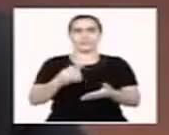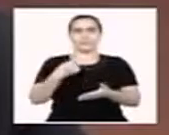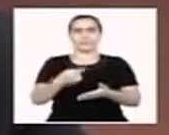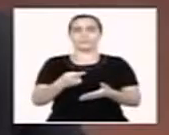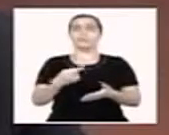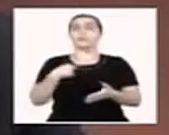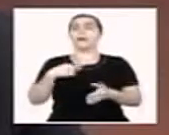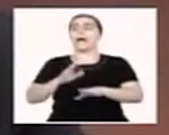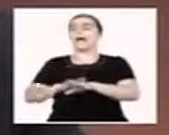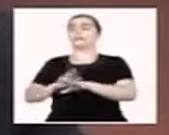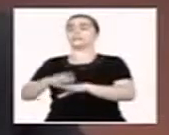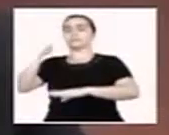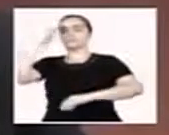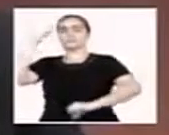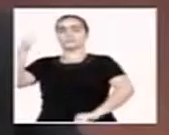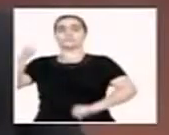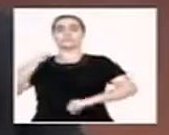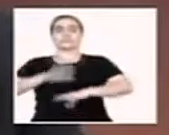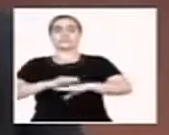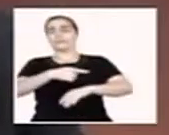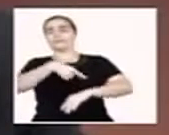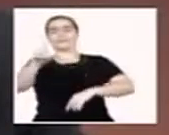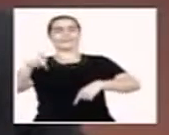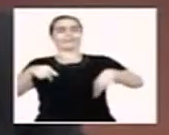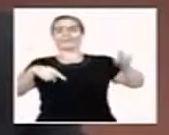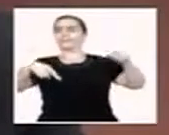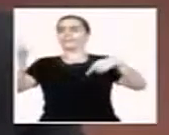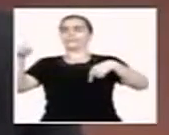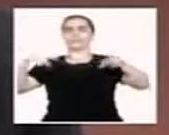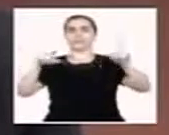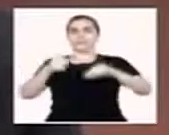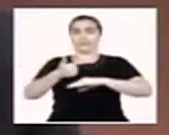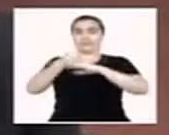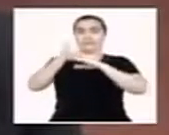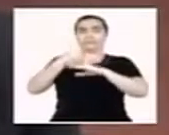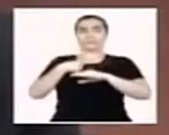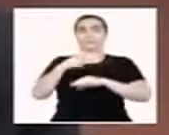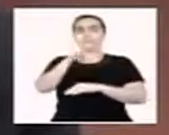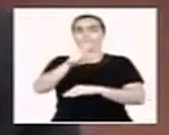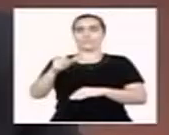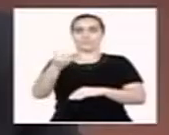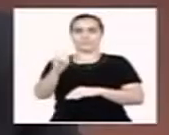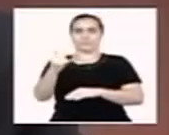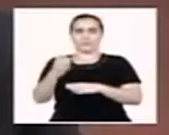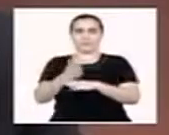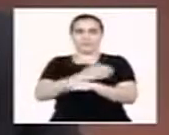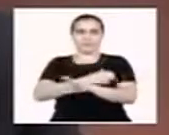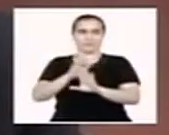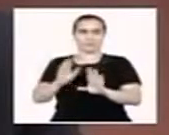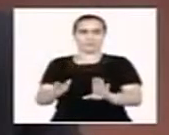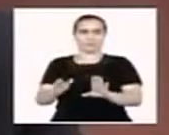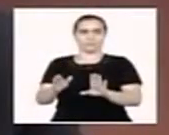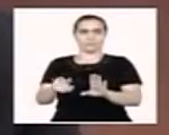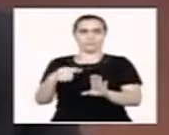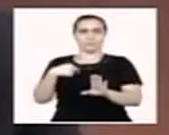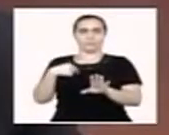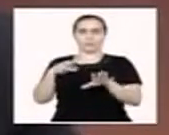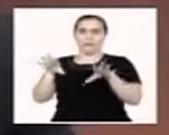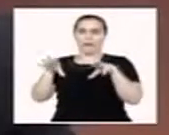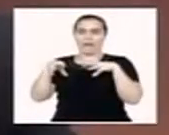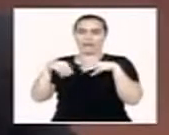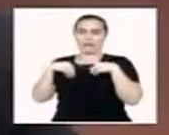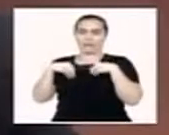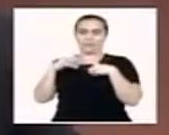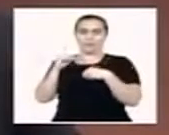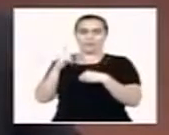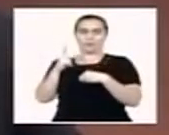órdenes de operaciones en estos tres lugares diferentes. Personas que ya estaban previamente vinculados aceptaron cargos y por ende